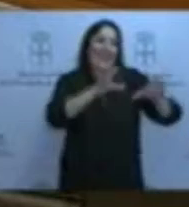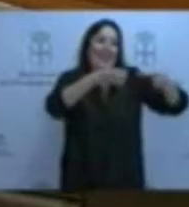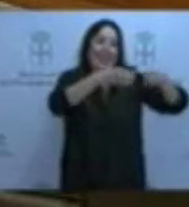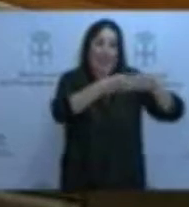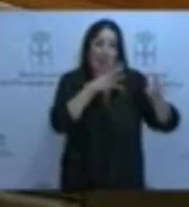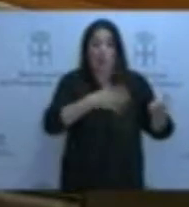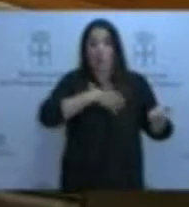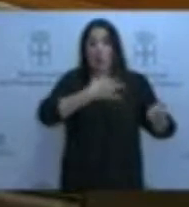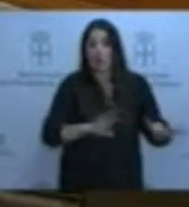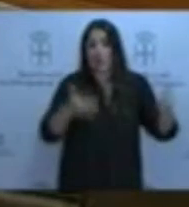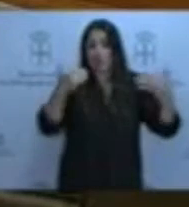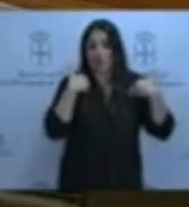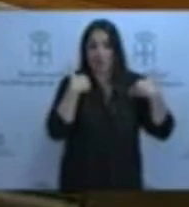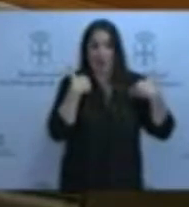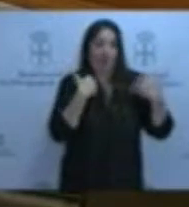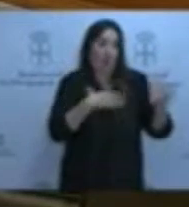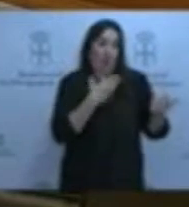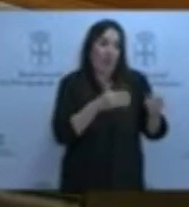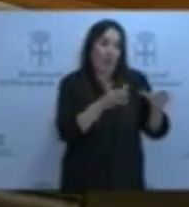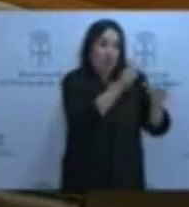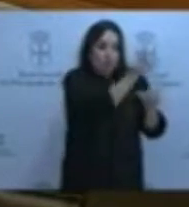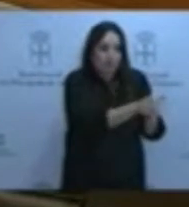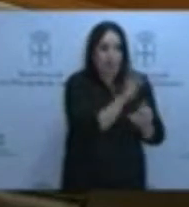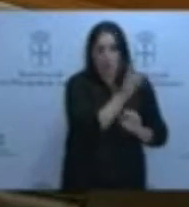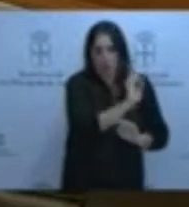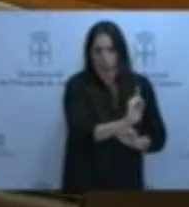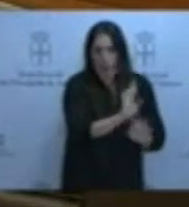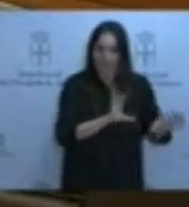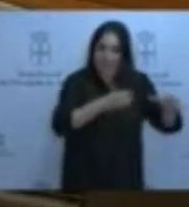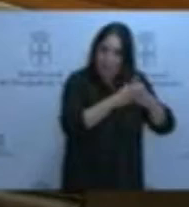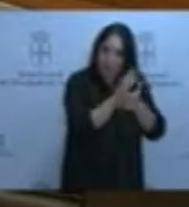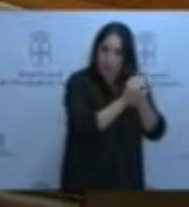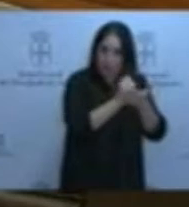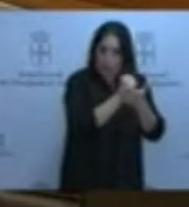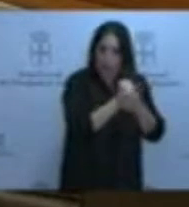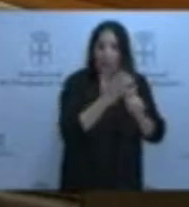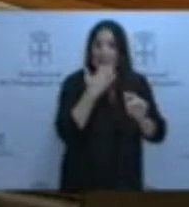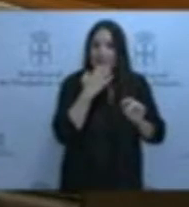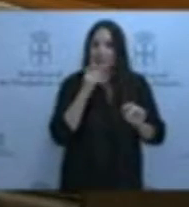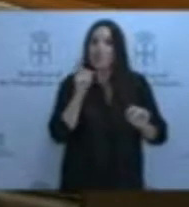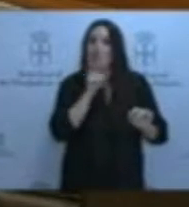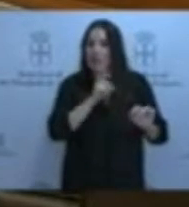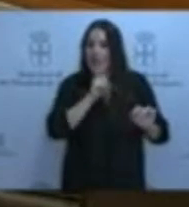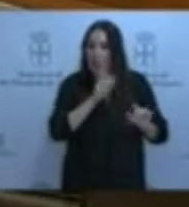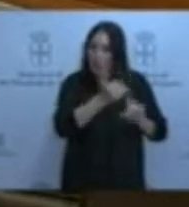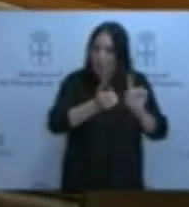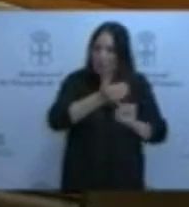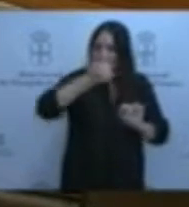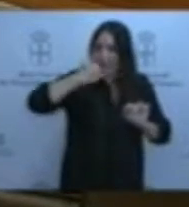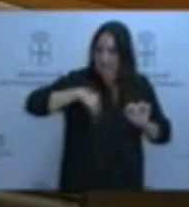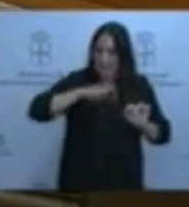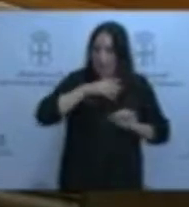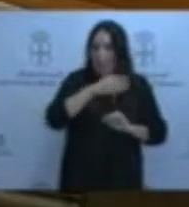responsabilidades capilaricen. De feito, bueno, salvado este primer peligro de poder perder la colección